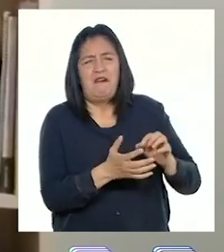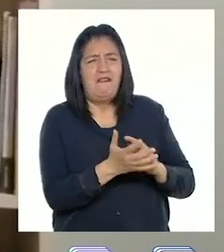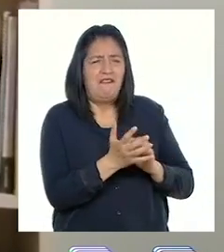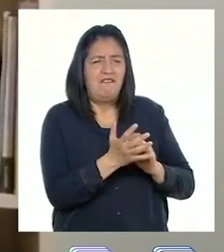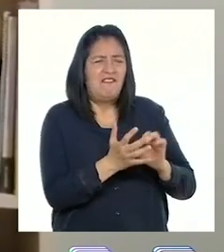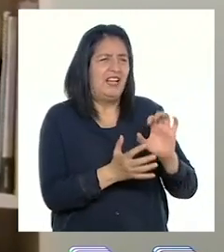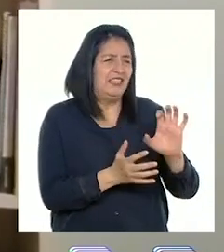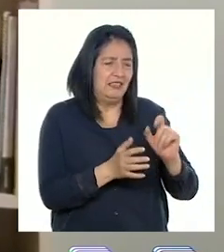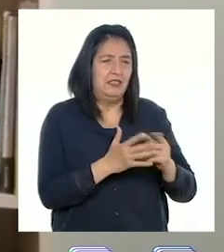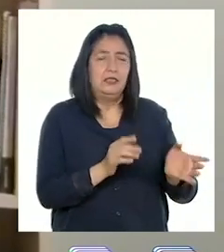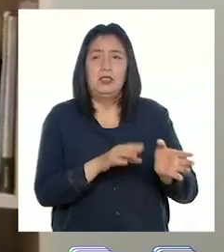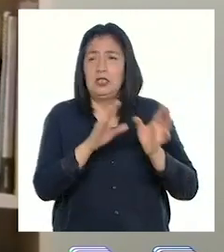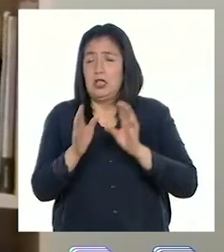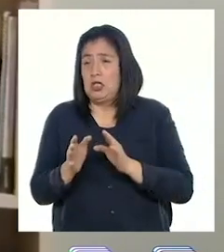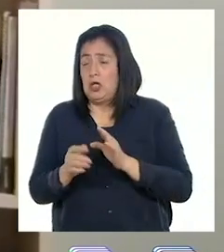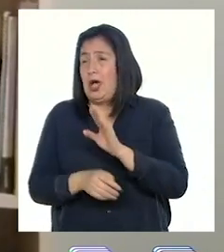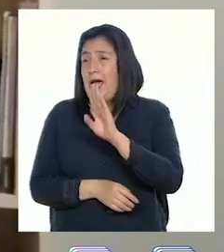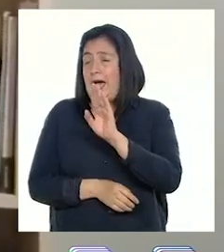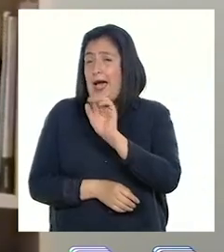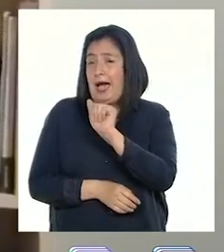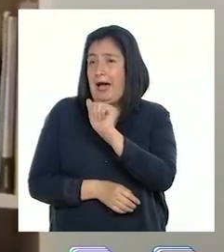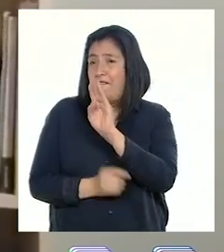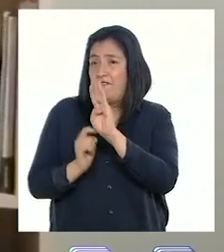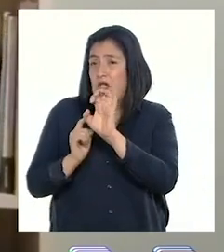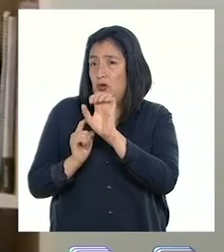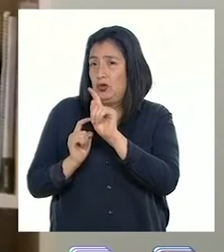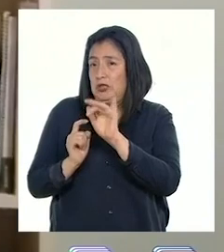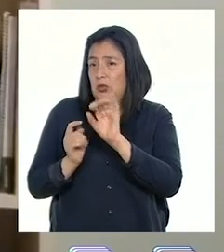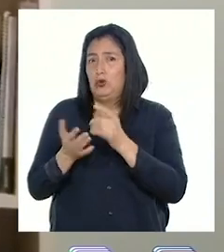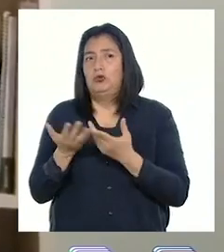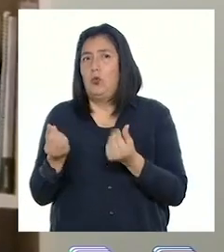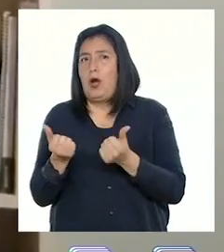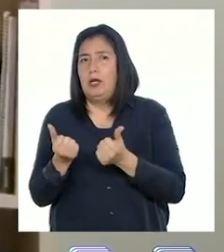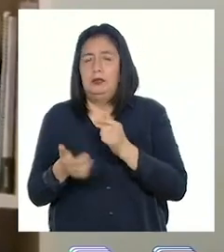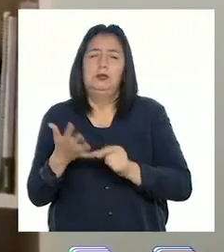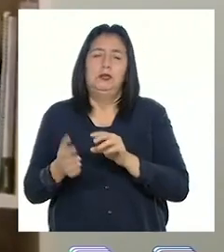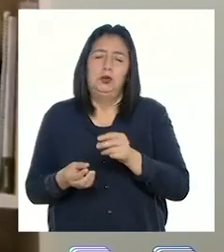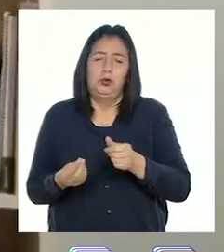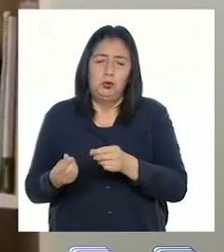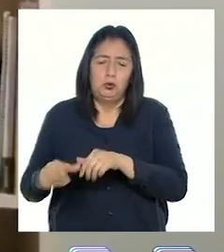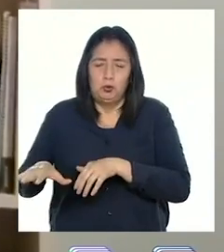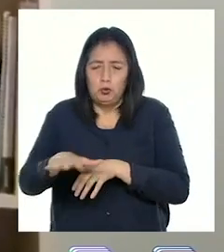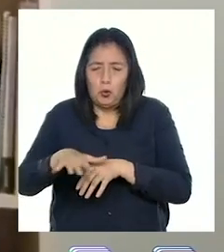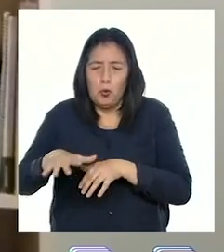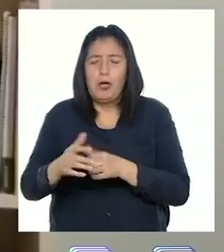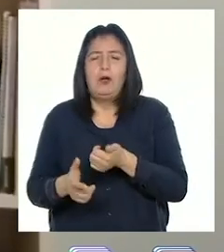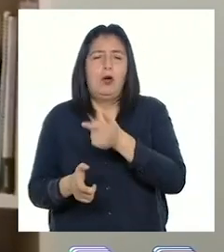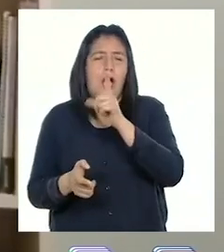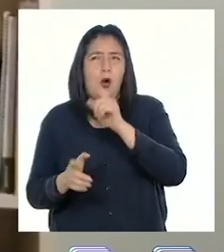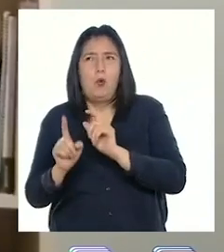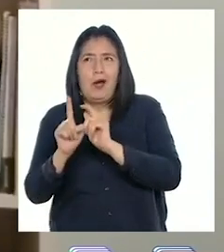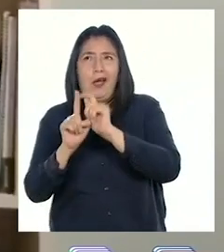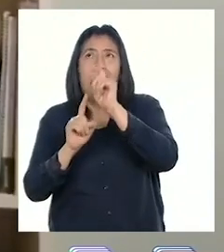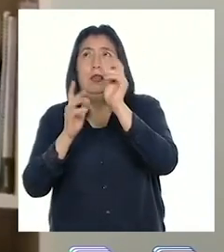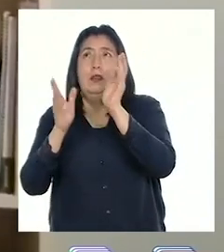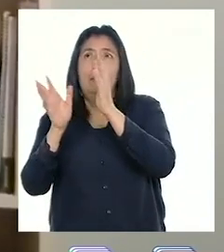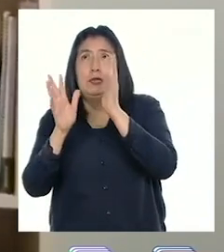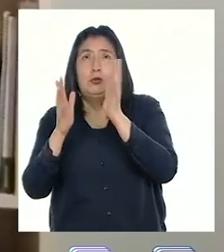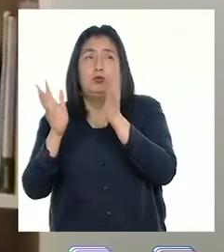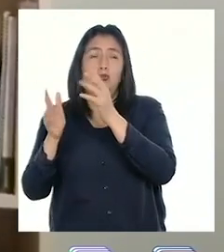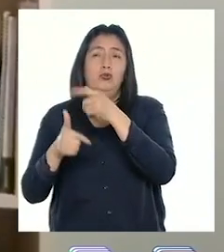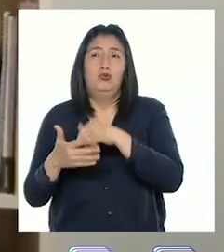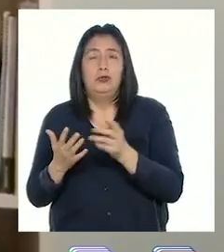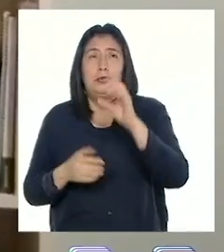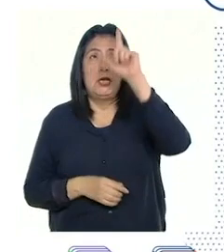bacterias. Y dentro de los componentes abióticos tenemos al suelo, el agua, la temperatura, el